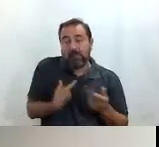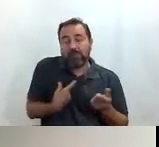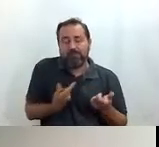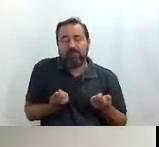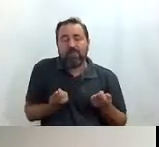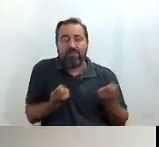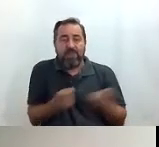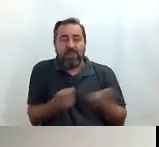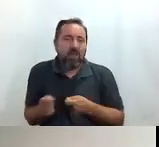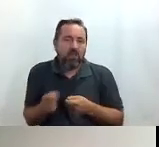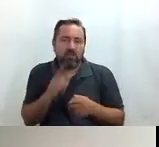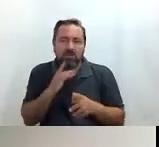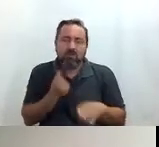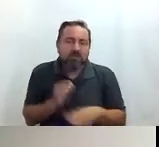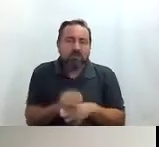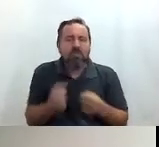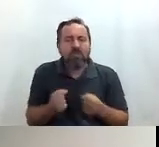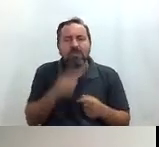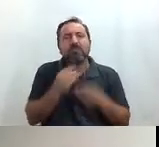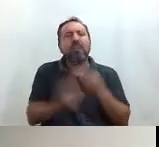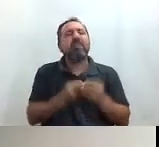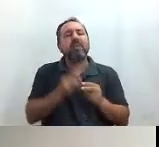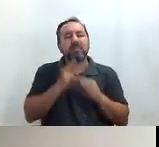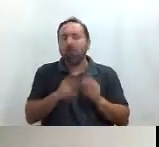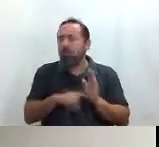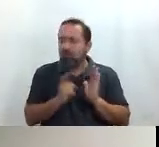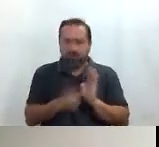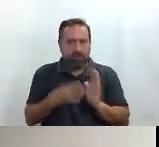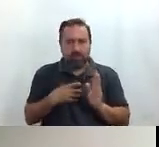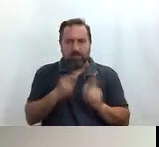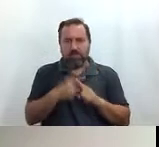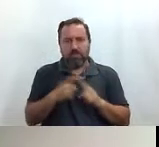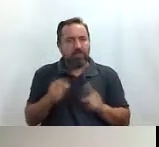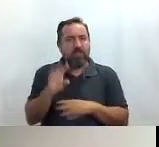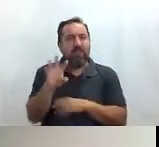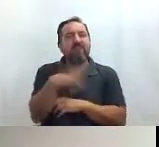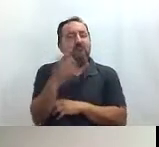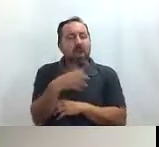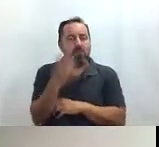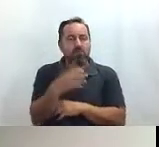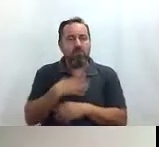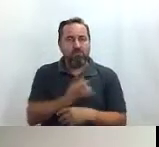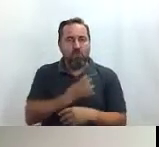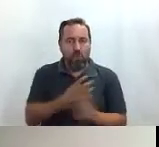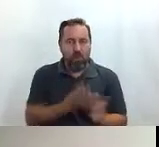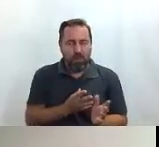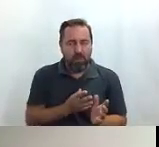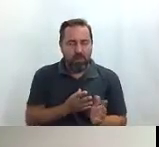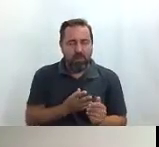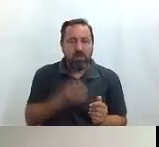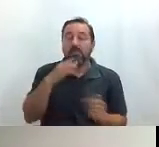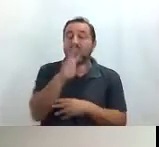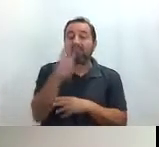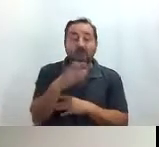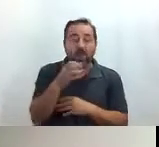inversor bastante potente es para hacer accesible totalmente accesible el Faro de Moncloa que pues aún estamos